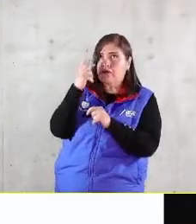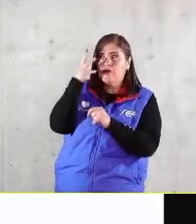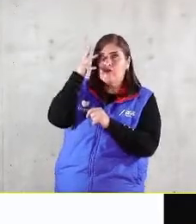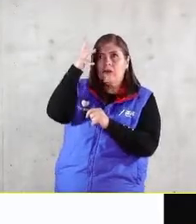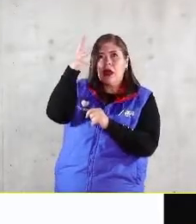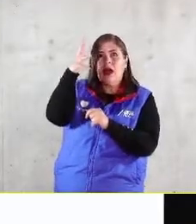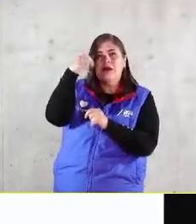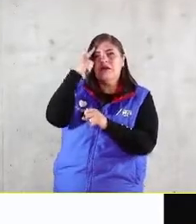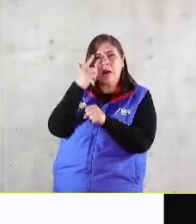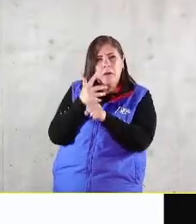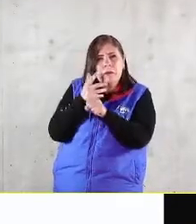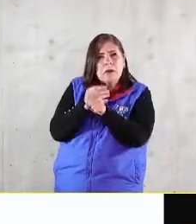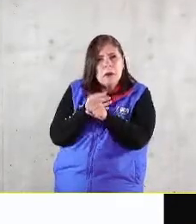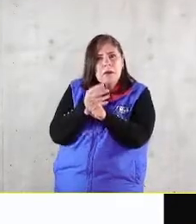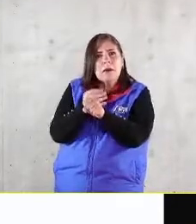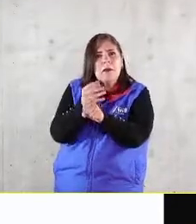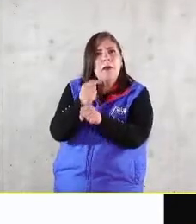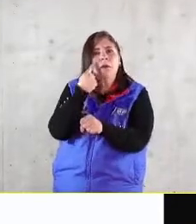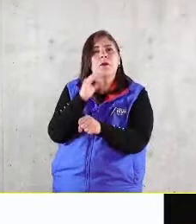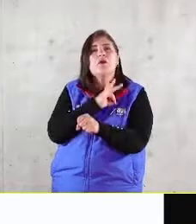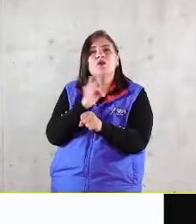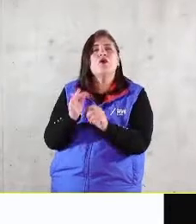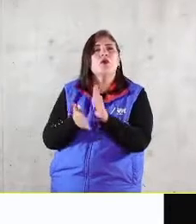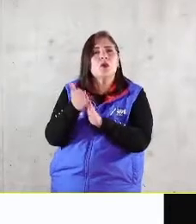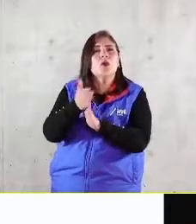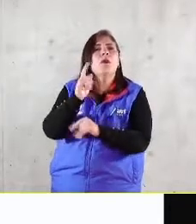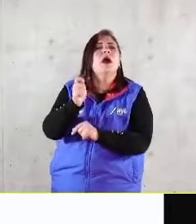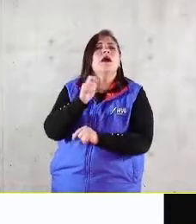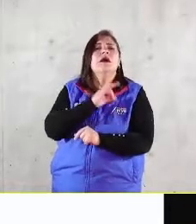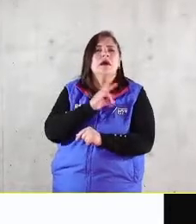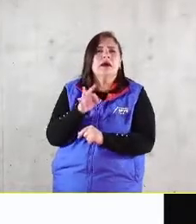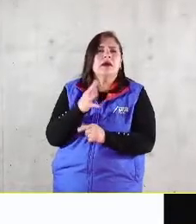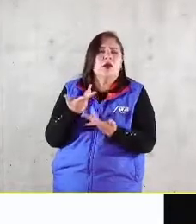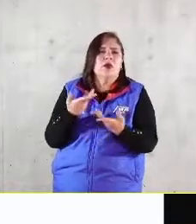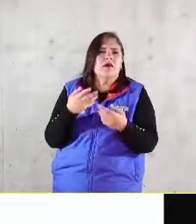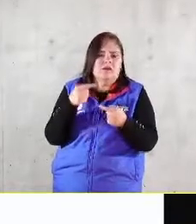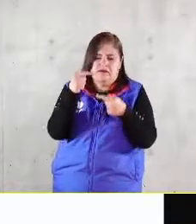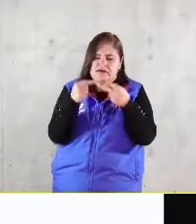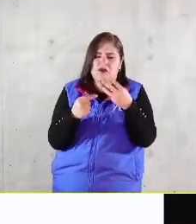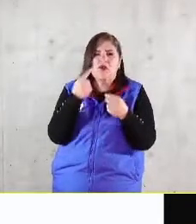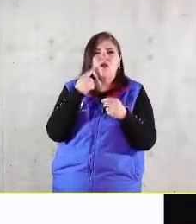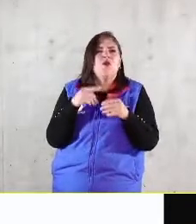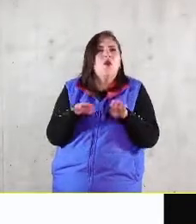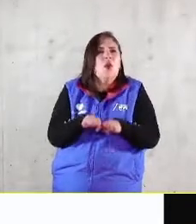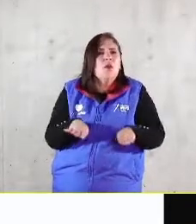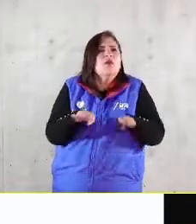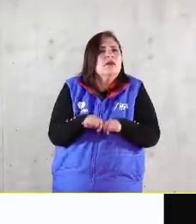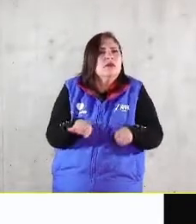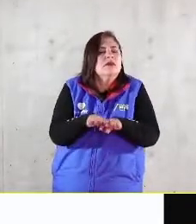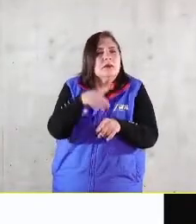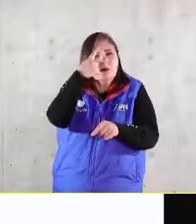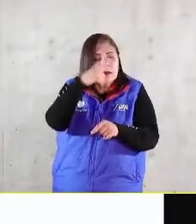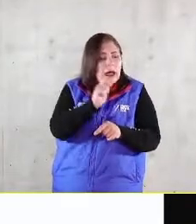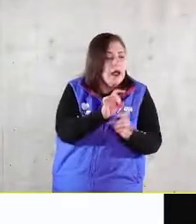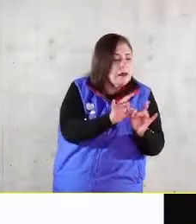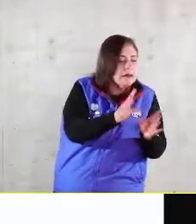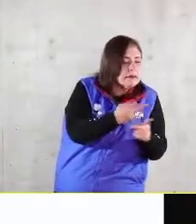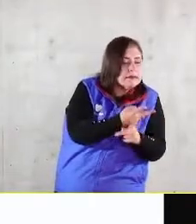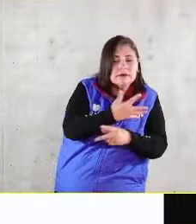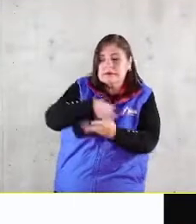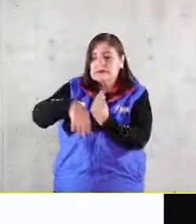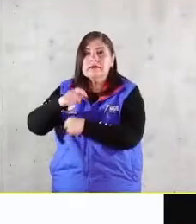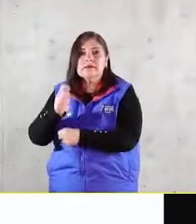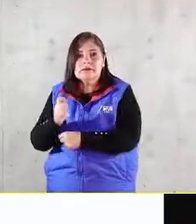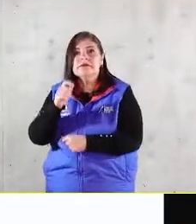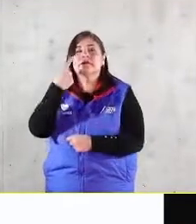si vamos respondiendo adecuadamente los cómos que se van concatenando en una relación de causa y efecto. El primero de ellos es la